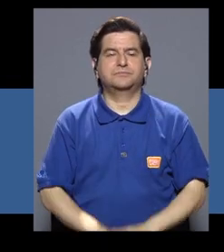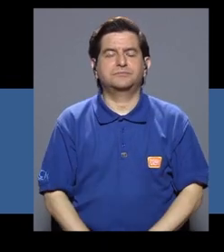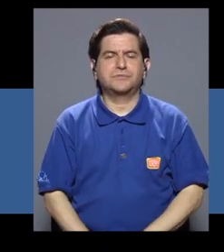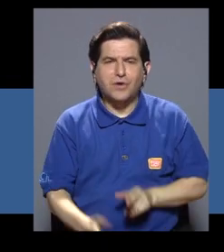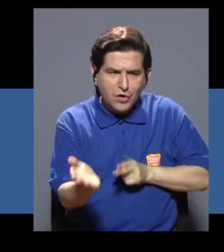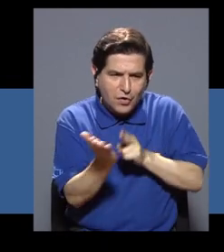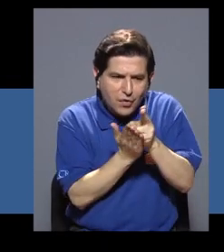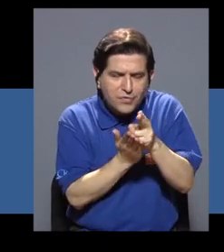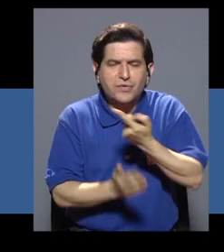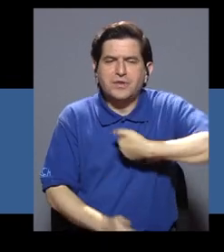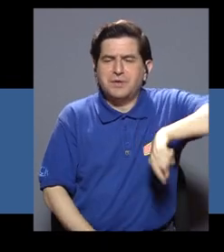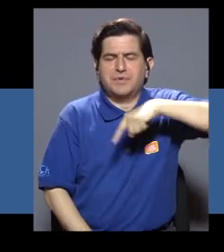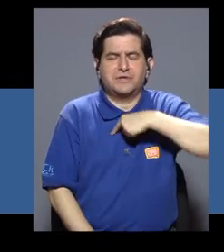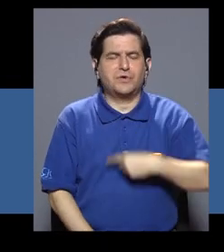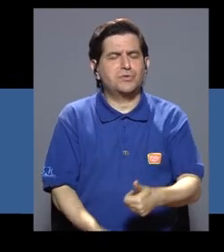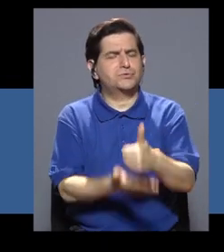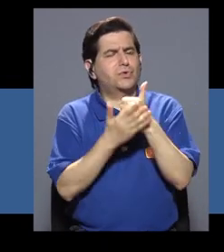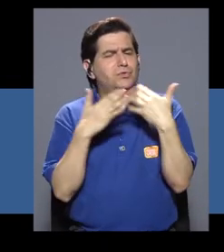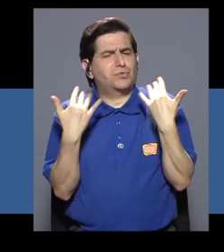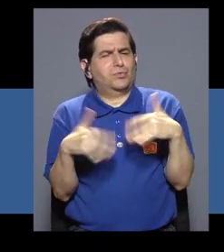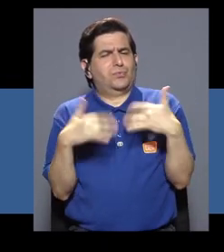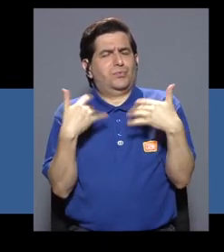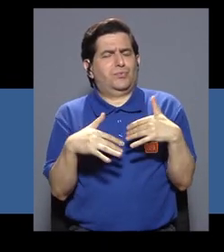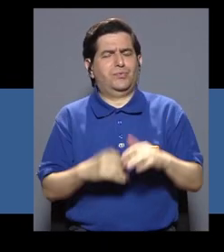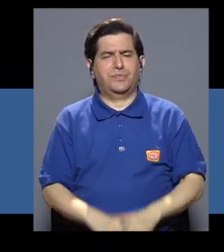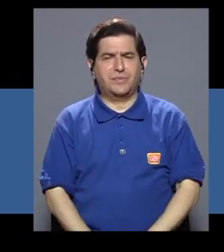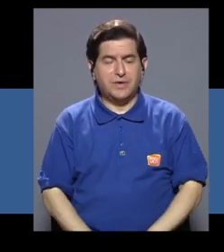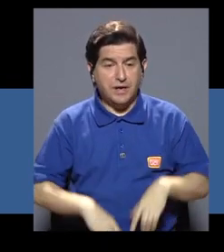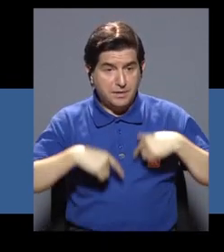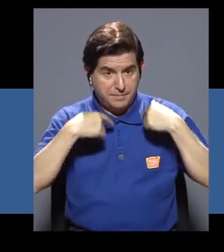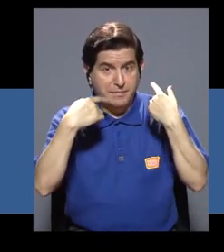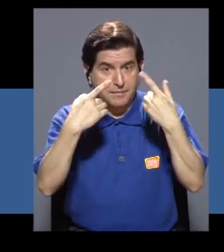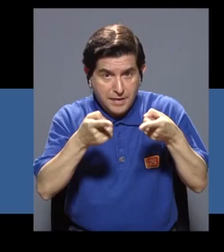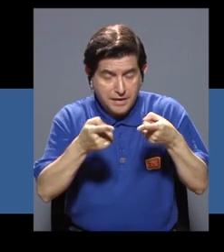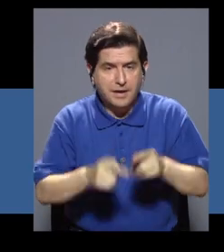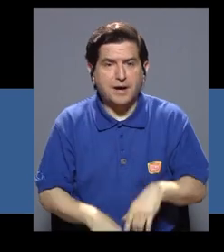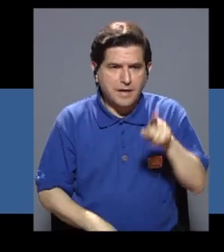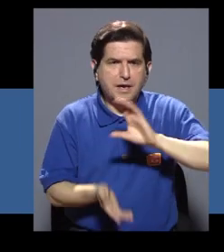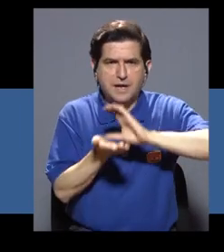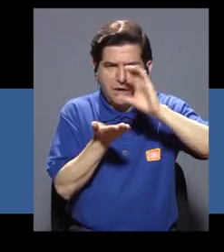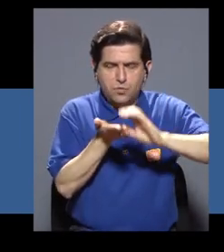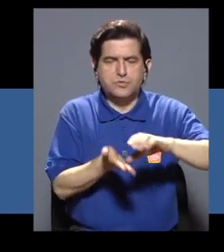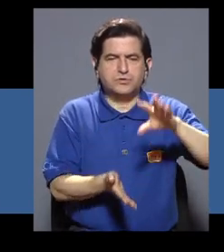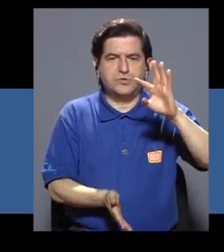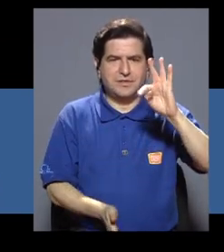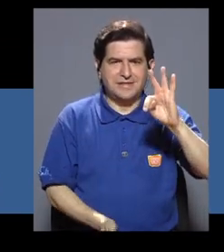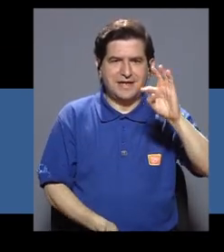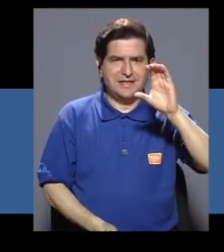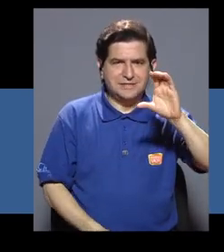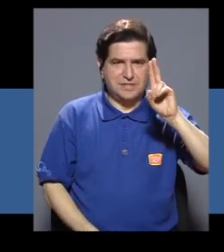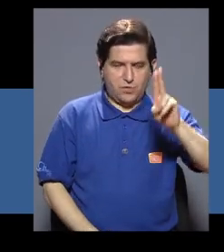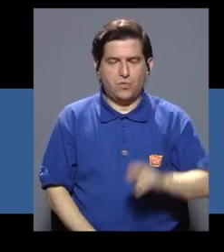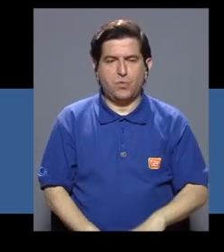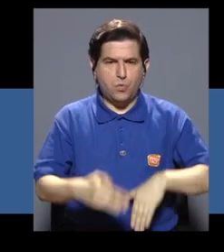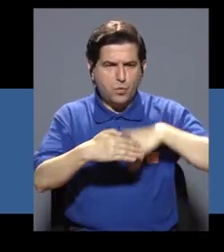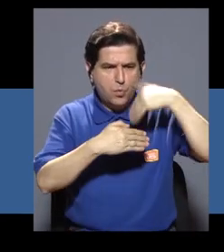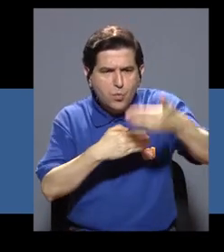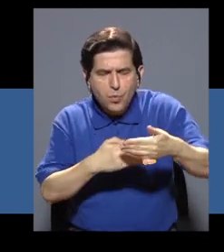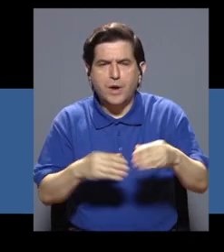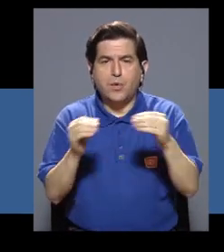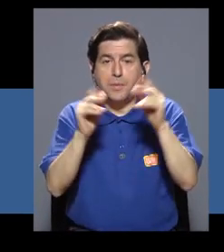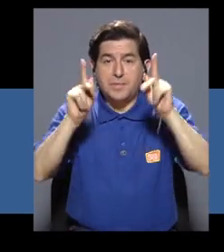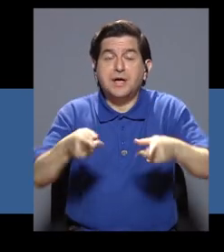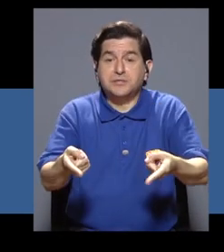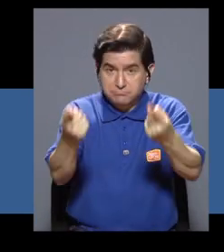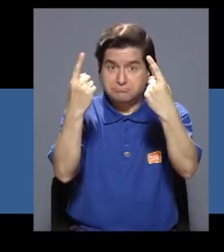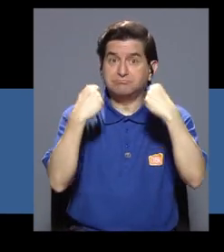Sinceramente, a nosotros nos ha ayudado mucho ir, digamos, a ese curso del TCU. Después de todo eso, ha venido como más gente.